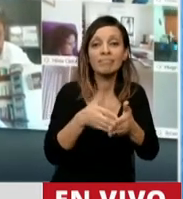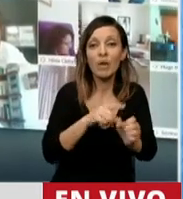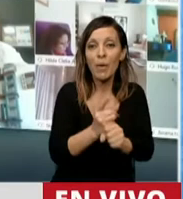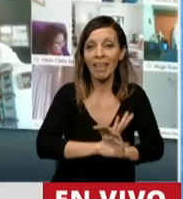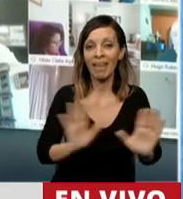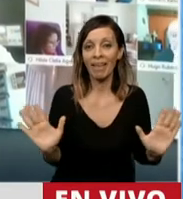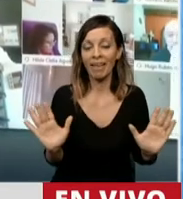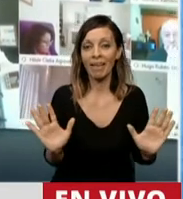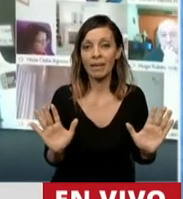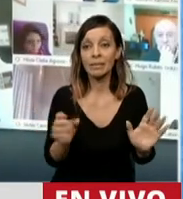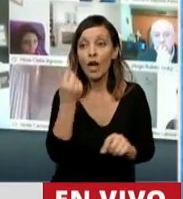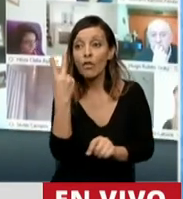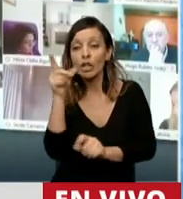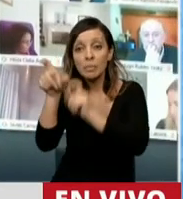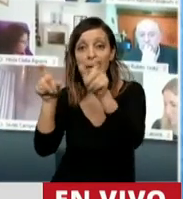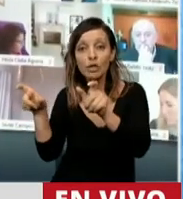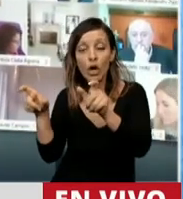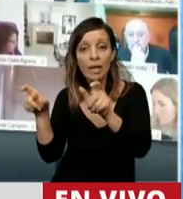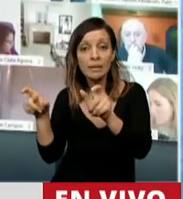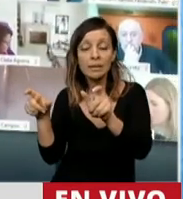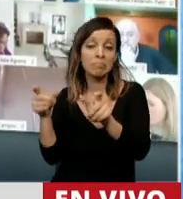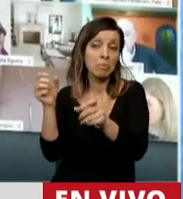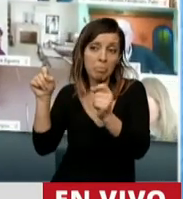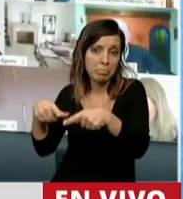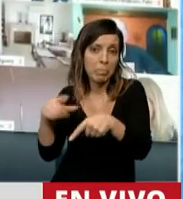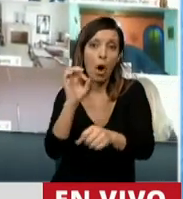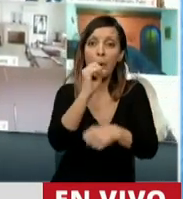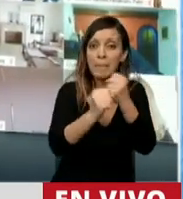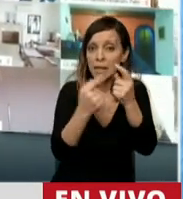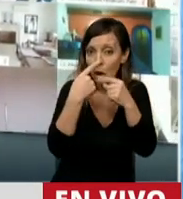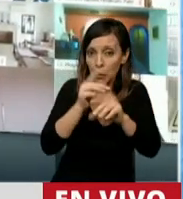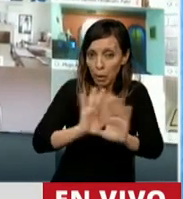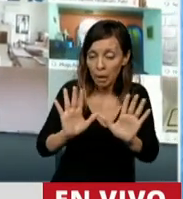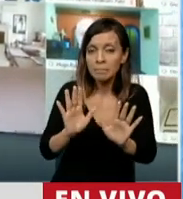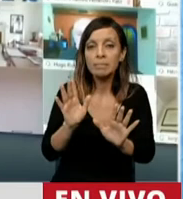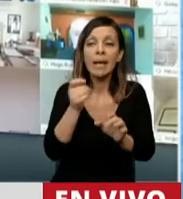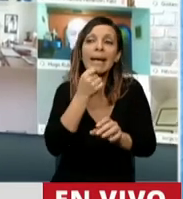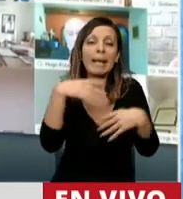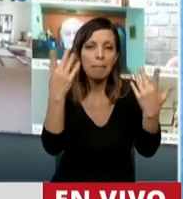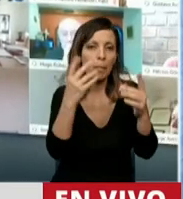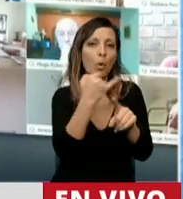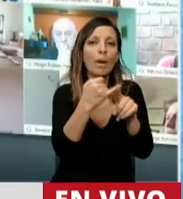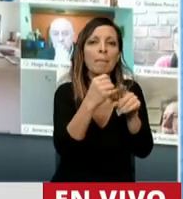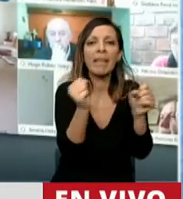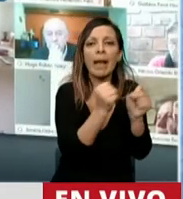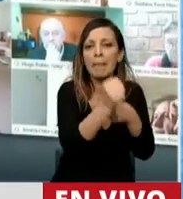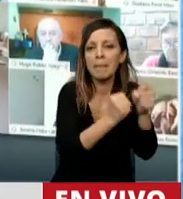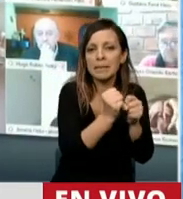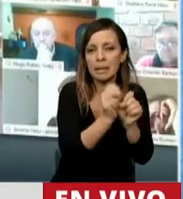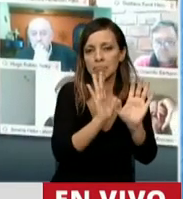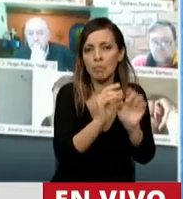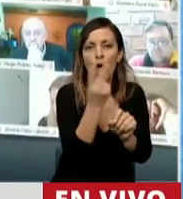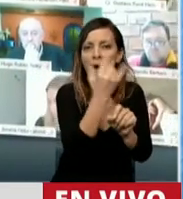Dos personas, física o jurídica, no interesa. Supongamos una pequeña empresa, mediana empresa. Las dos tienen